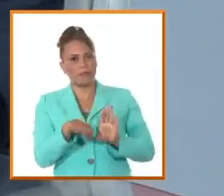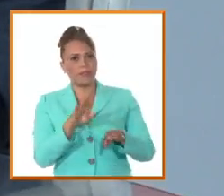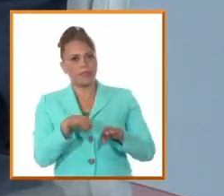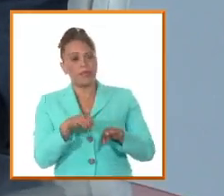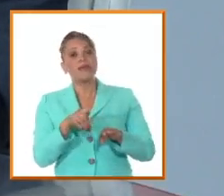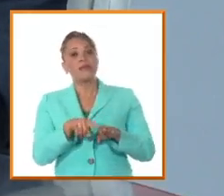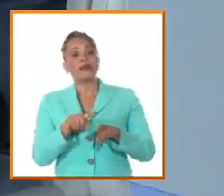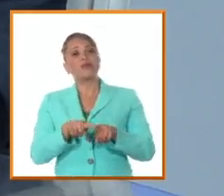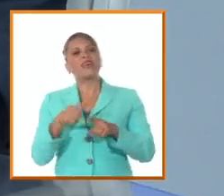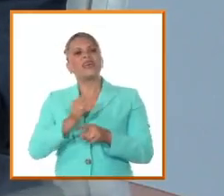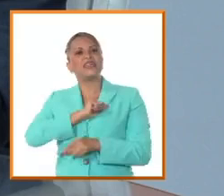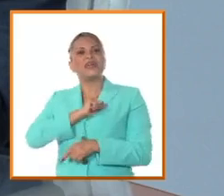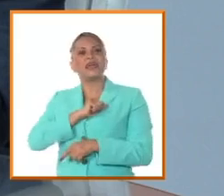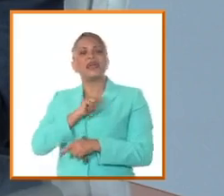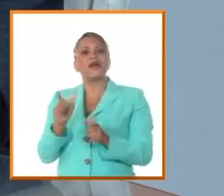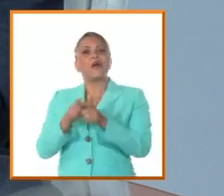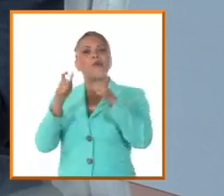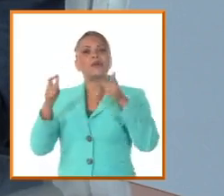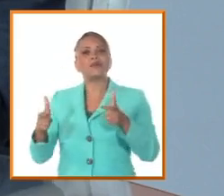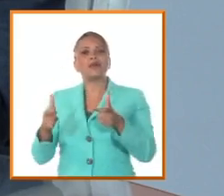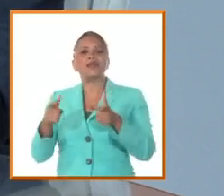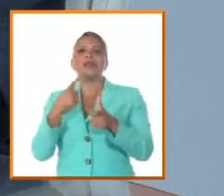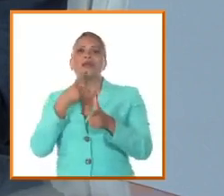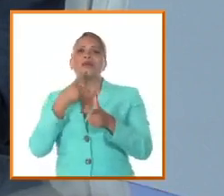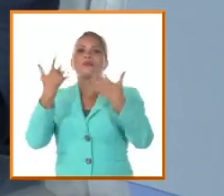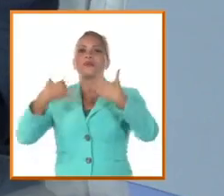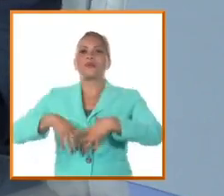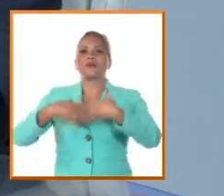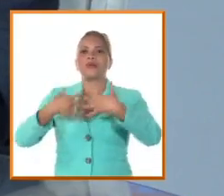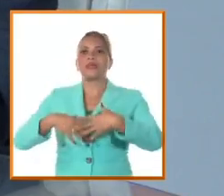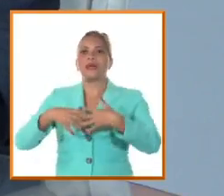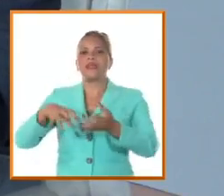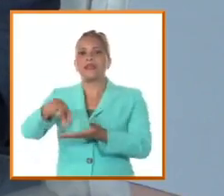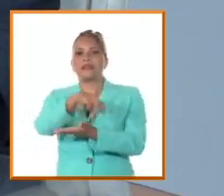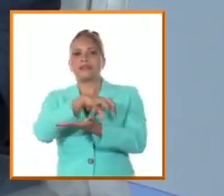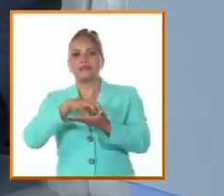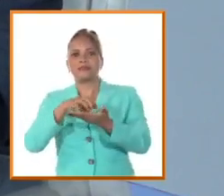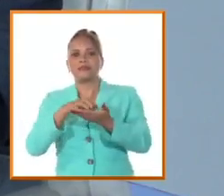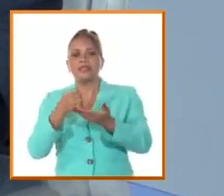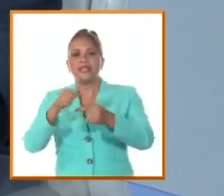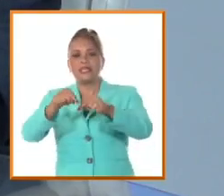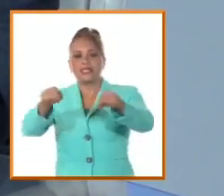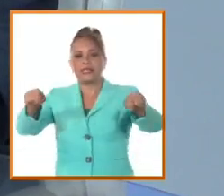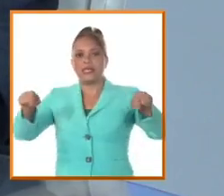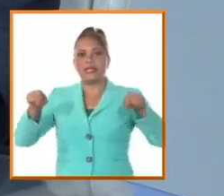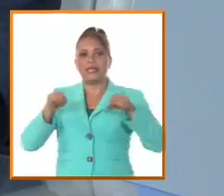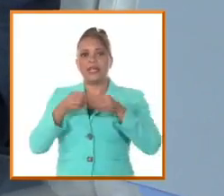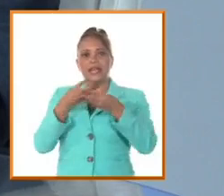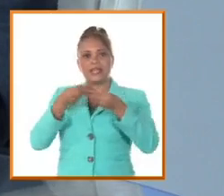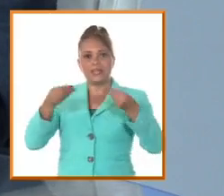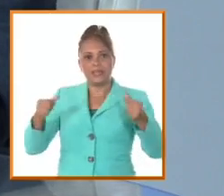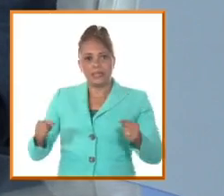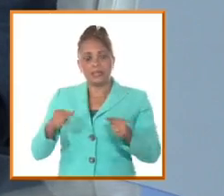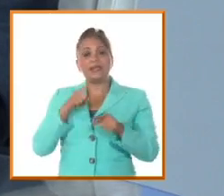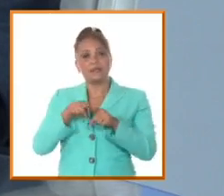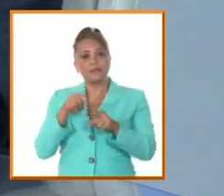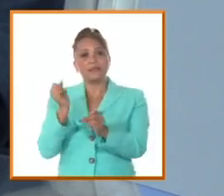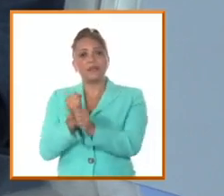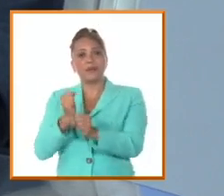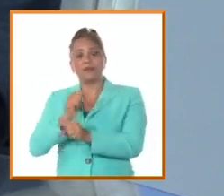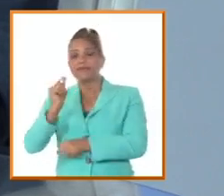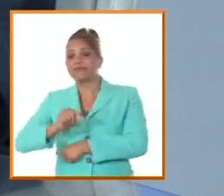Implementar en el Camagüey pequeña propiedad territorial, o sea, parcelar los latifundios con mano de obra libre,